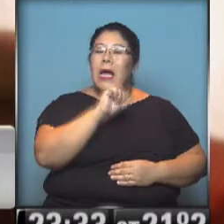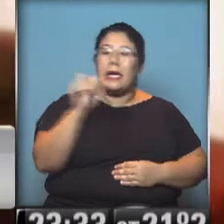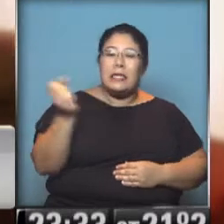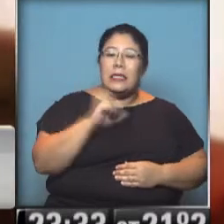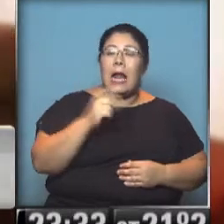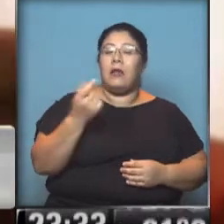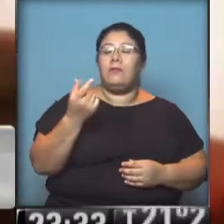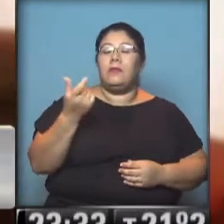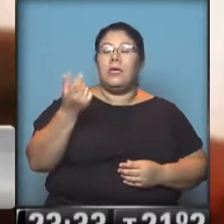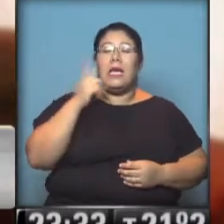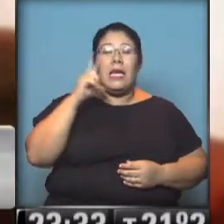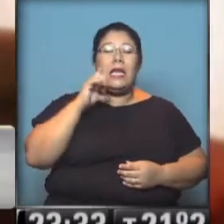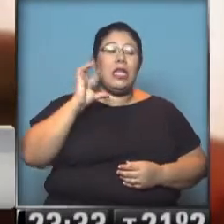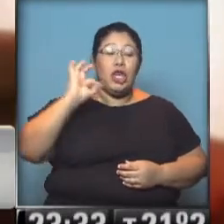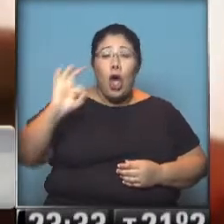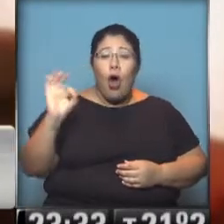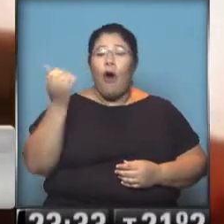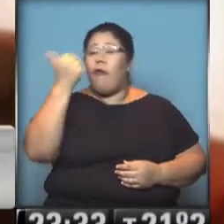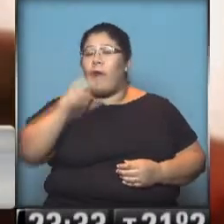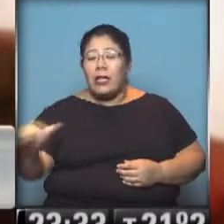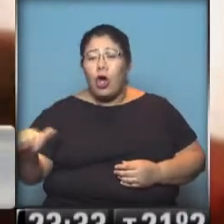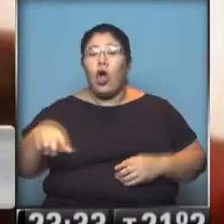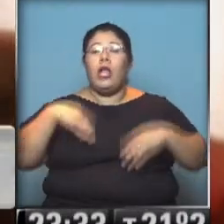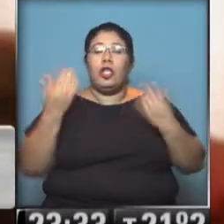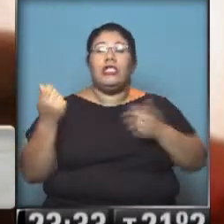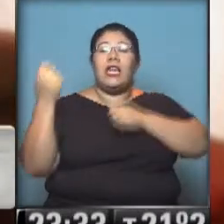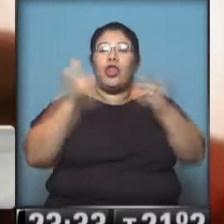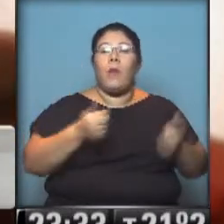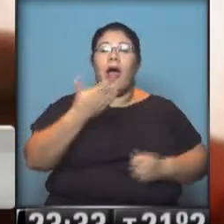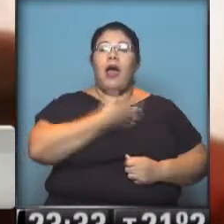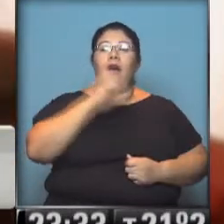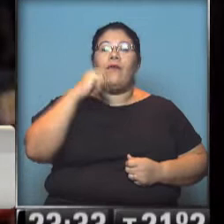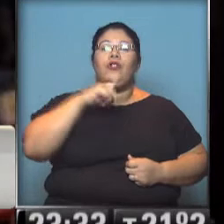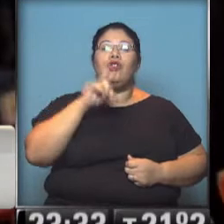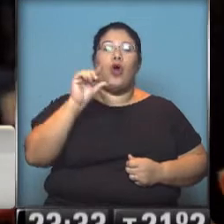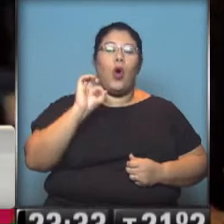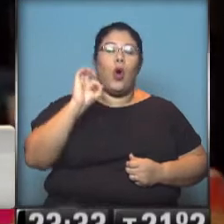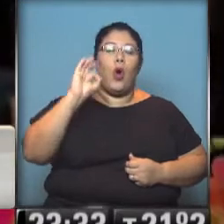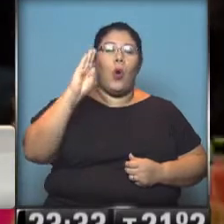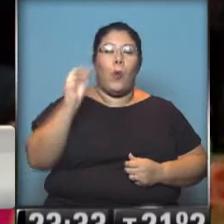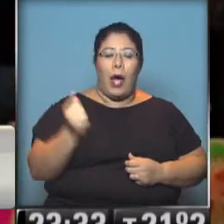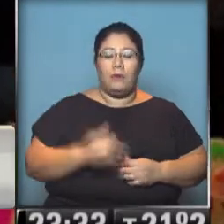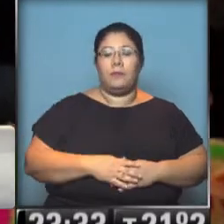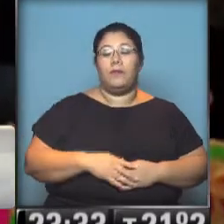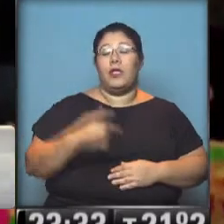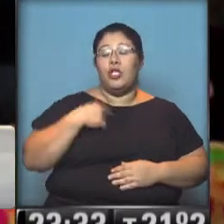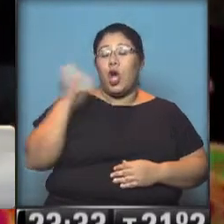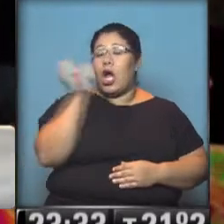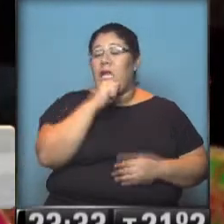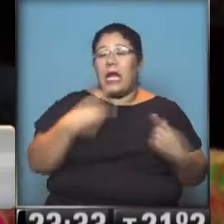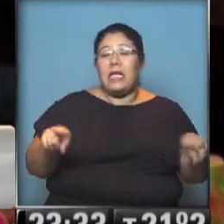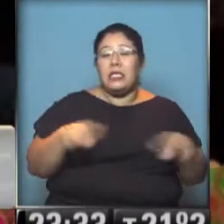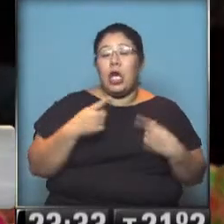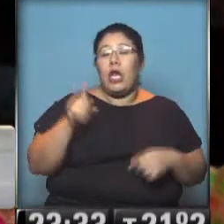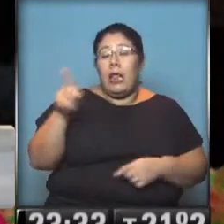Fontoba. Entonces, Fontoba cantó sus temas y yo canté los temas donde me encantaba el Indio. La experiencia que tuve cuando toqué Los